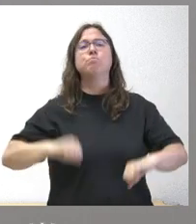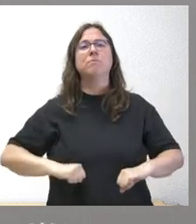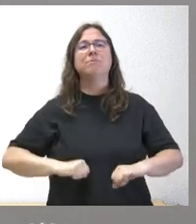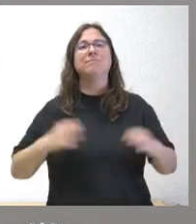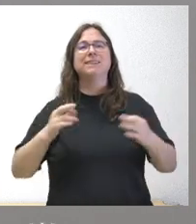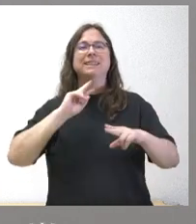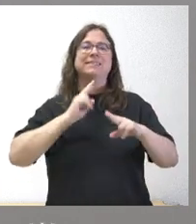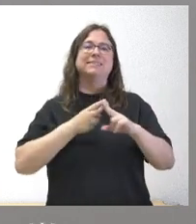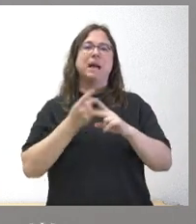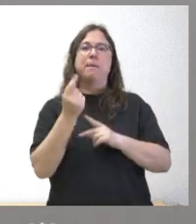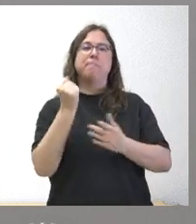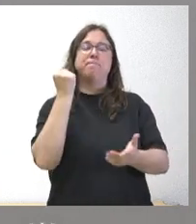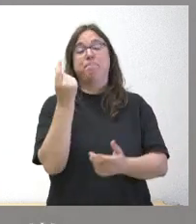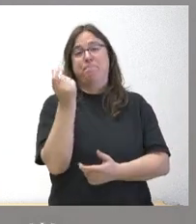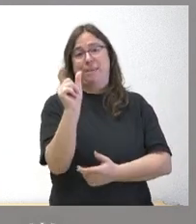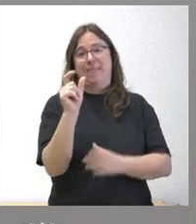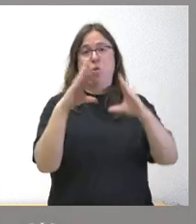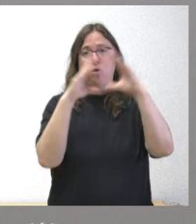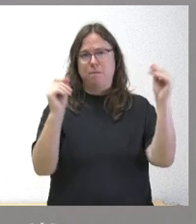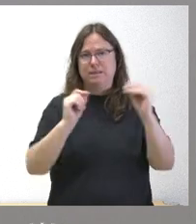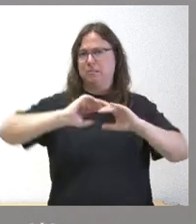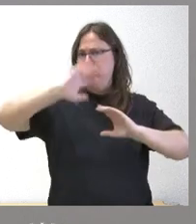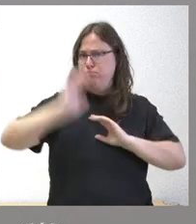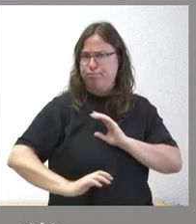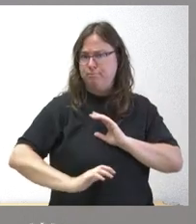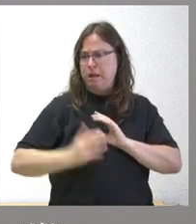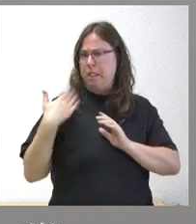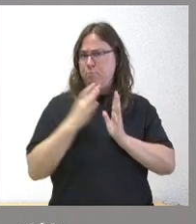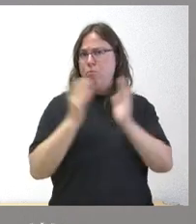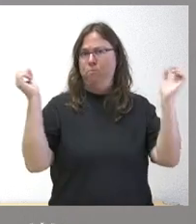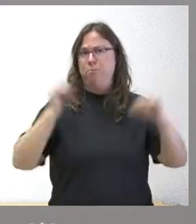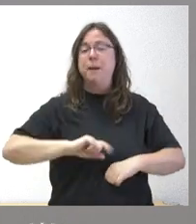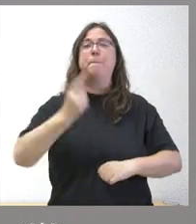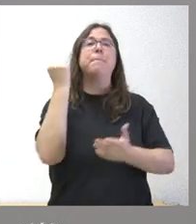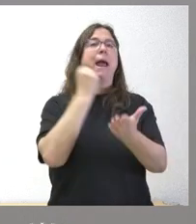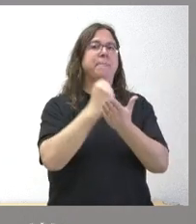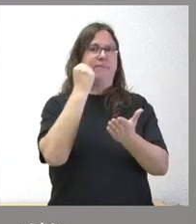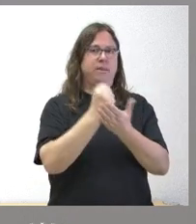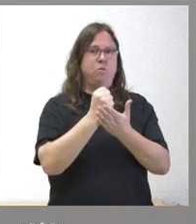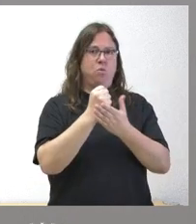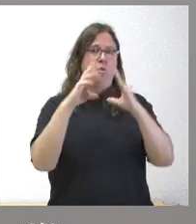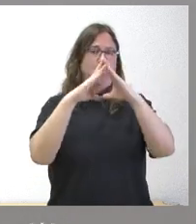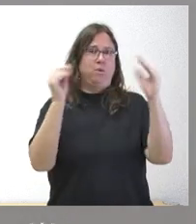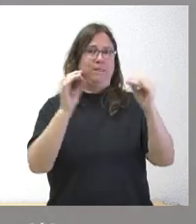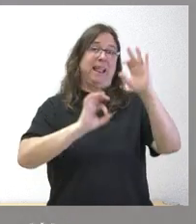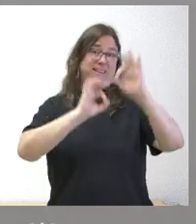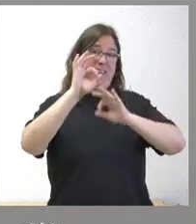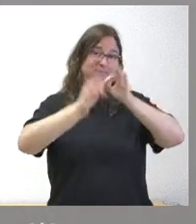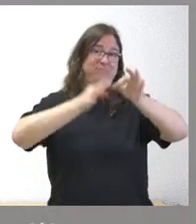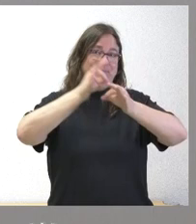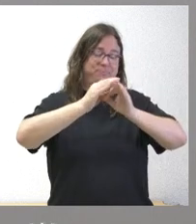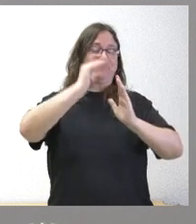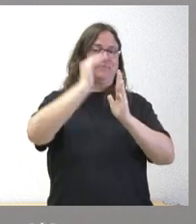que son las nuevas tasas universitarias, con una importante reducción de esa primera matrícula de grado, que se suman las